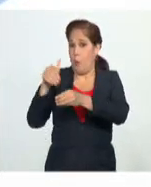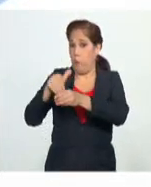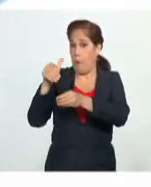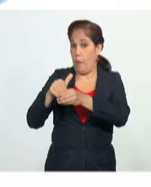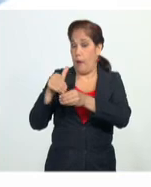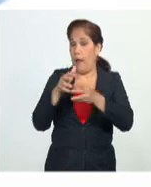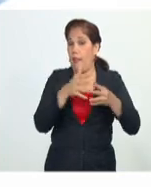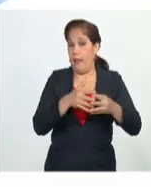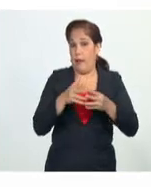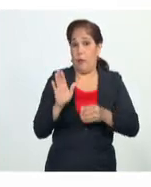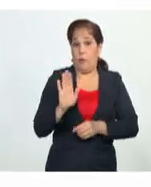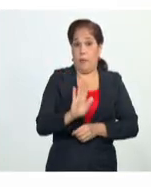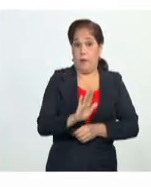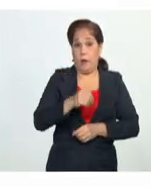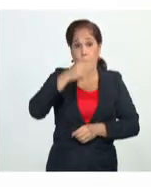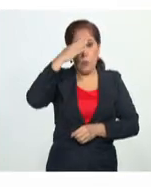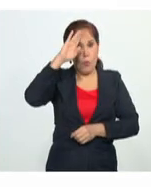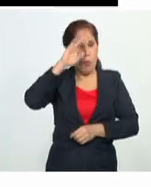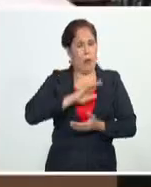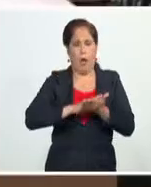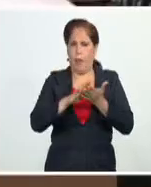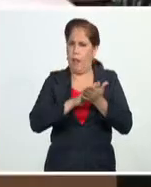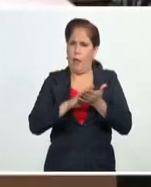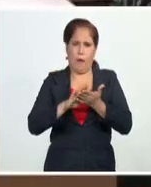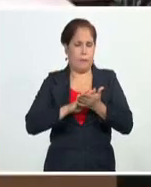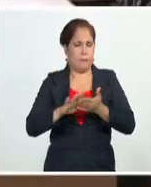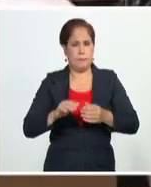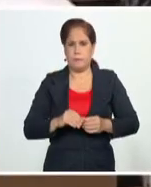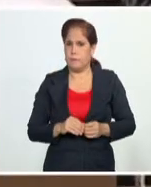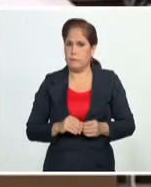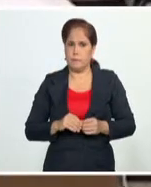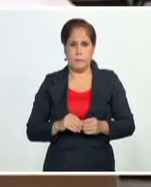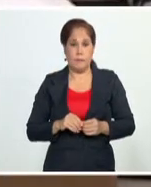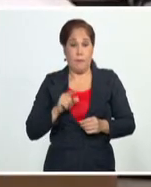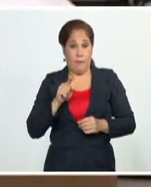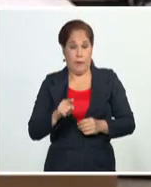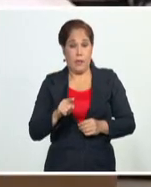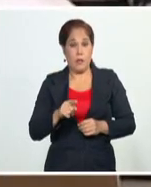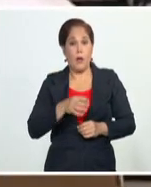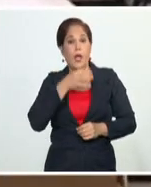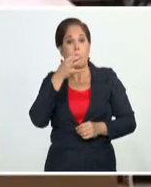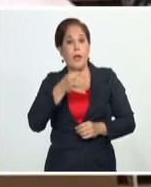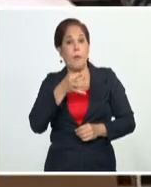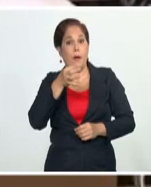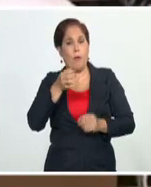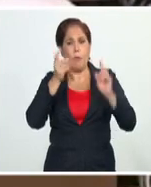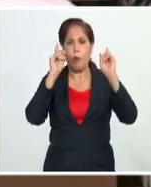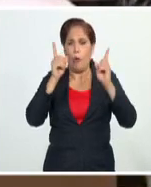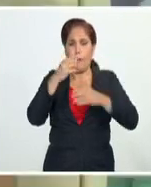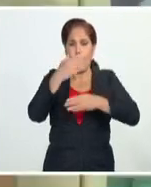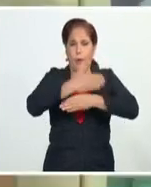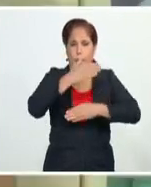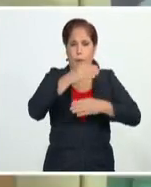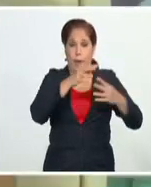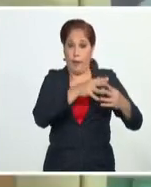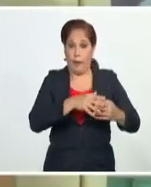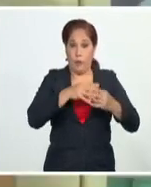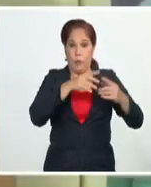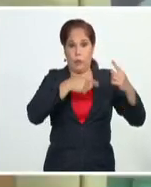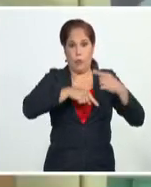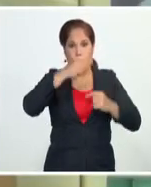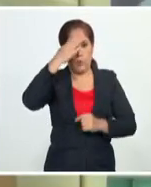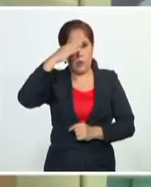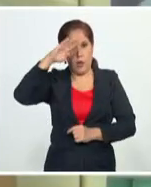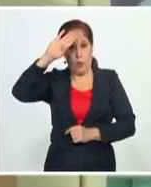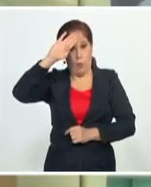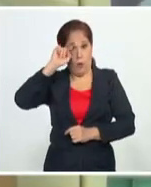o hacia cuba o a prestar cualquier otro servicio es este el tono que prevalece en la política de bloqueo desde la administración